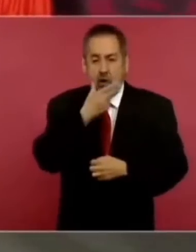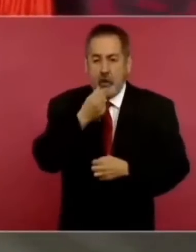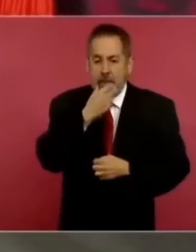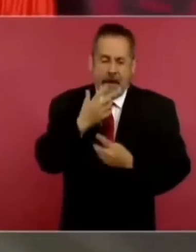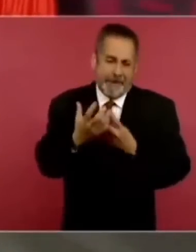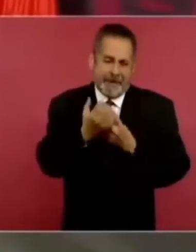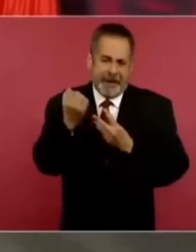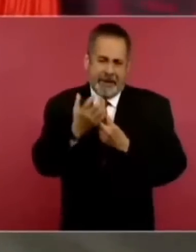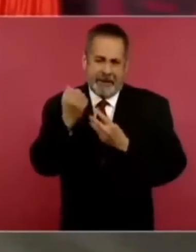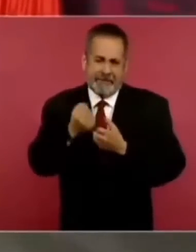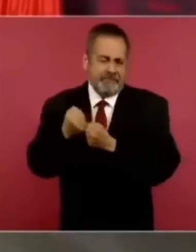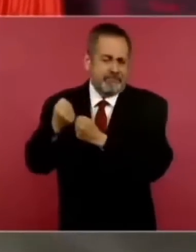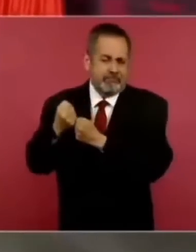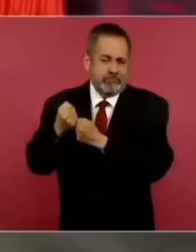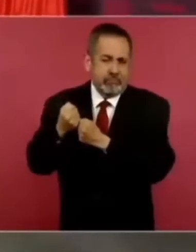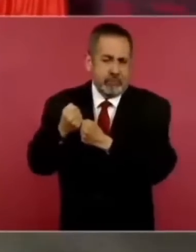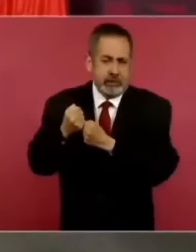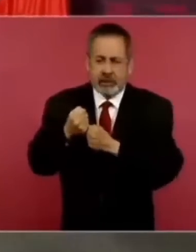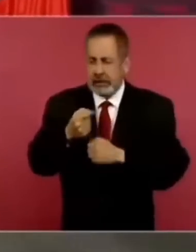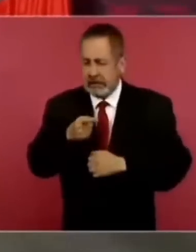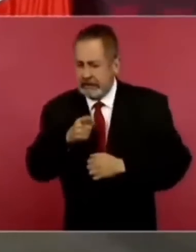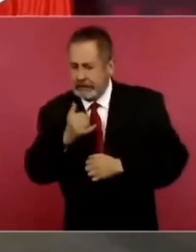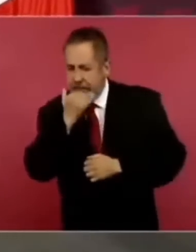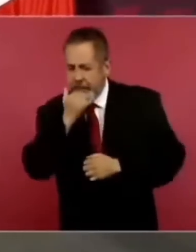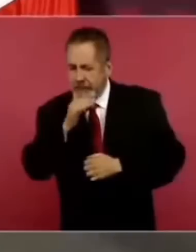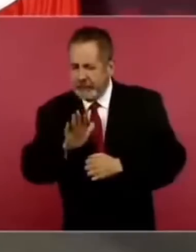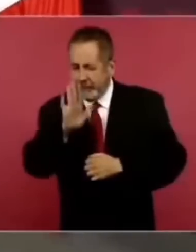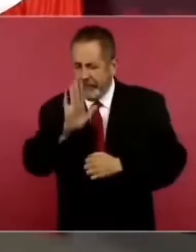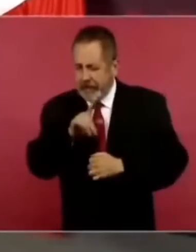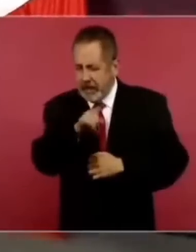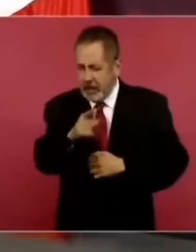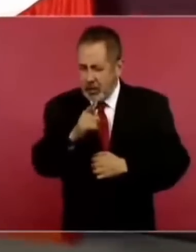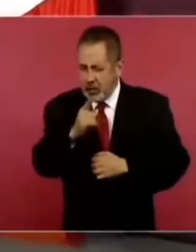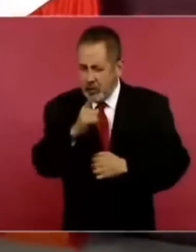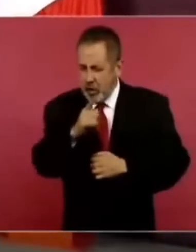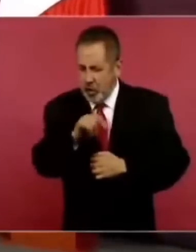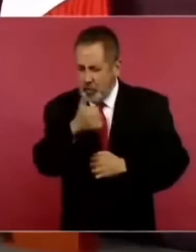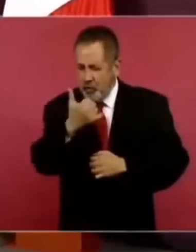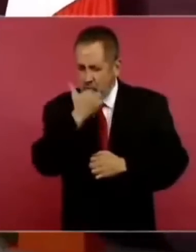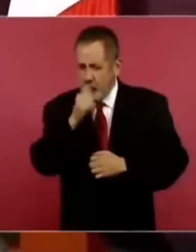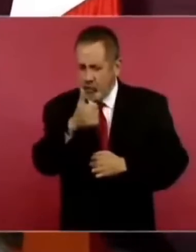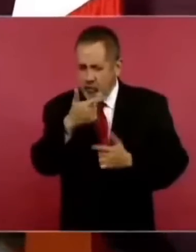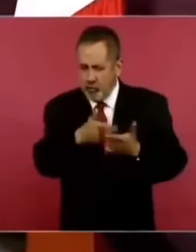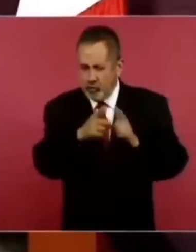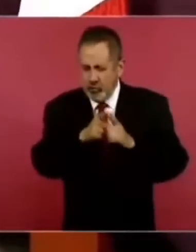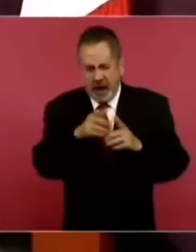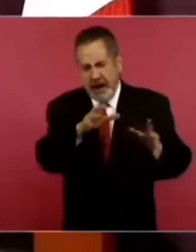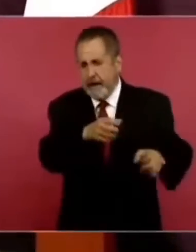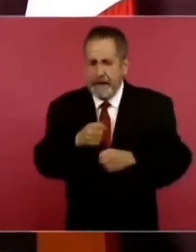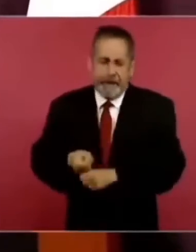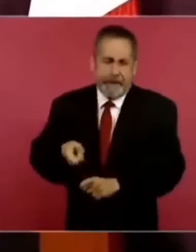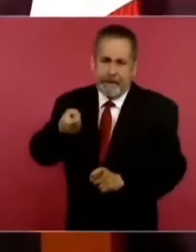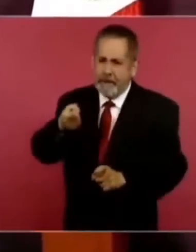se presume que los confundieron con otro grupo, asesinaron a tres,